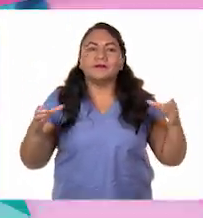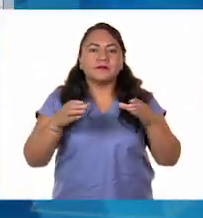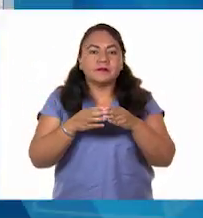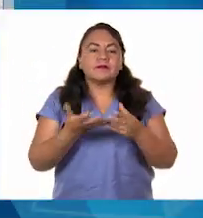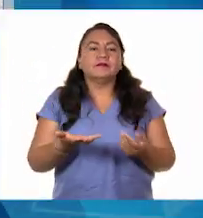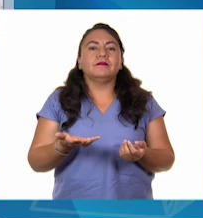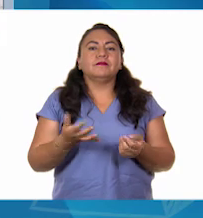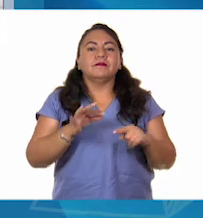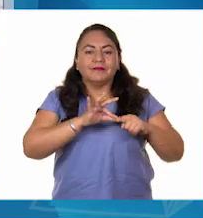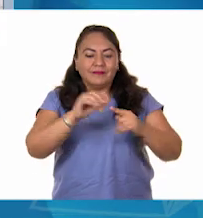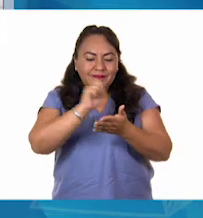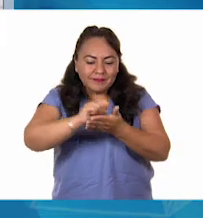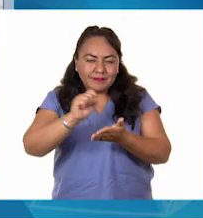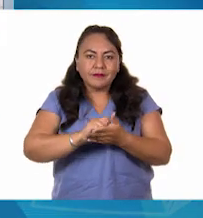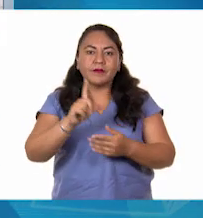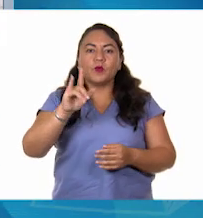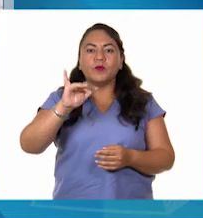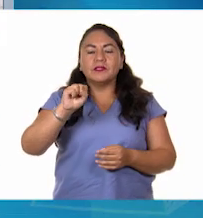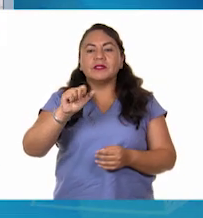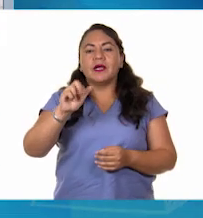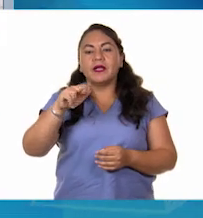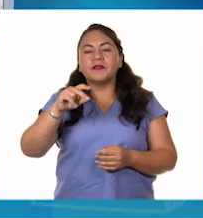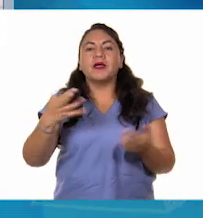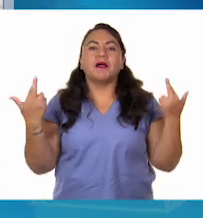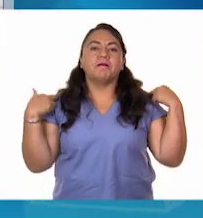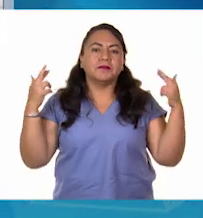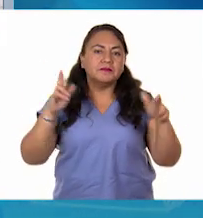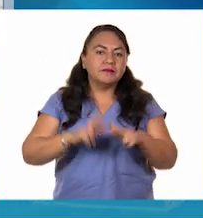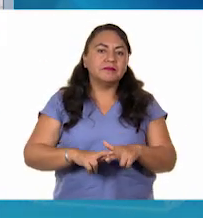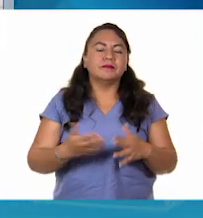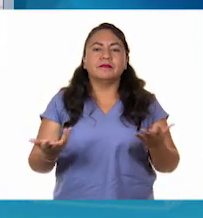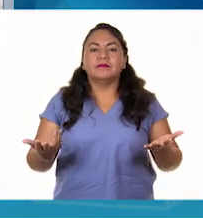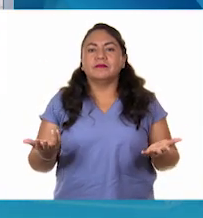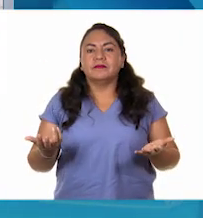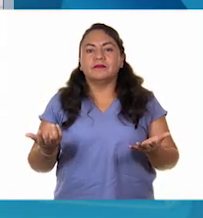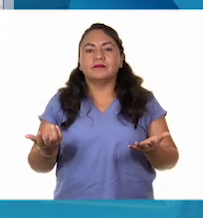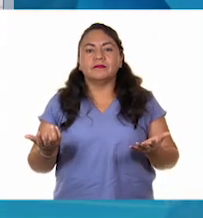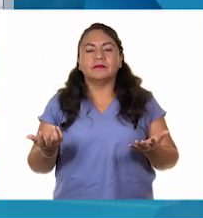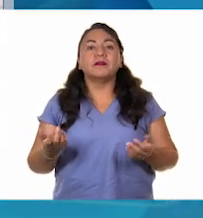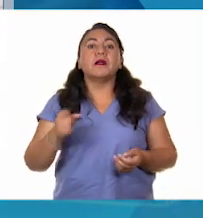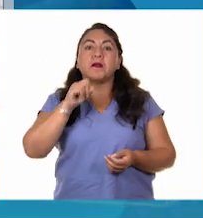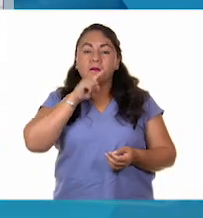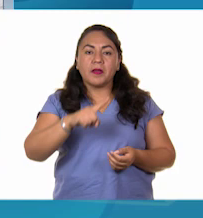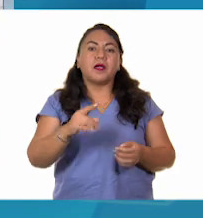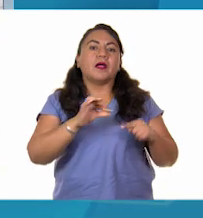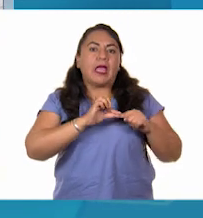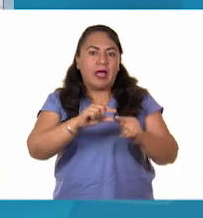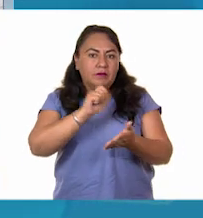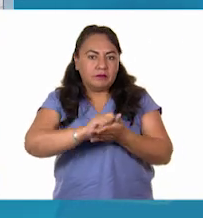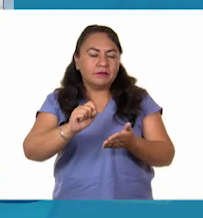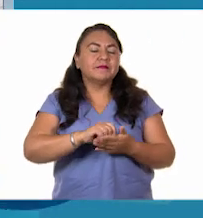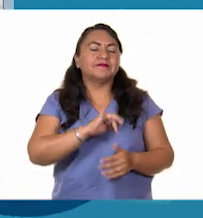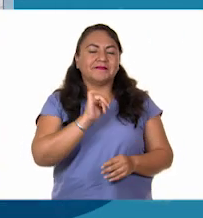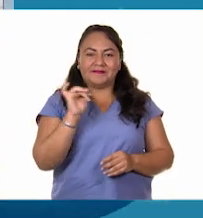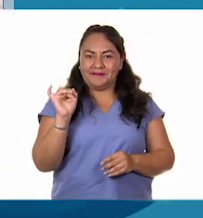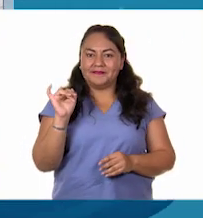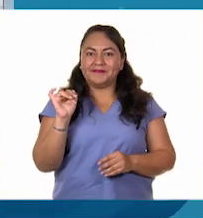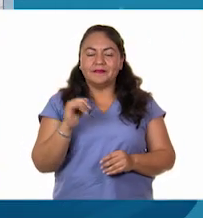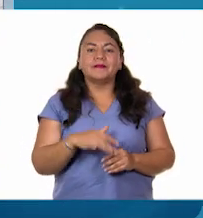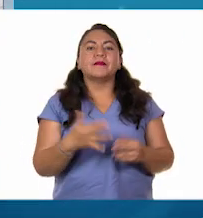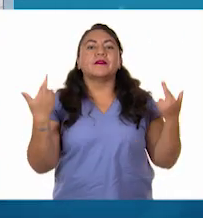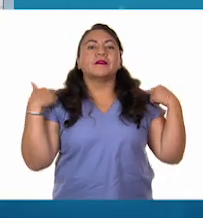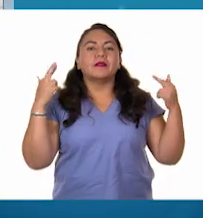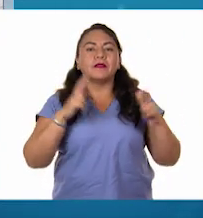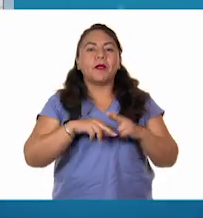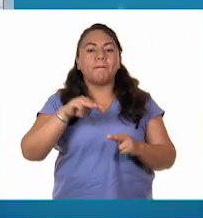guionistas, Luz Aranda, a los docentes. Que también son guionistas los docentes. Sí, sí, a la